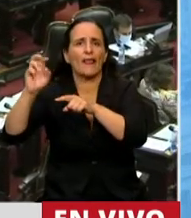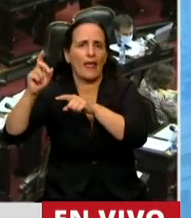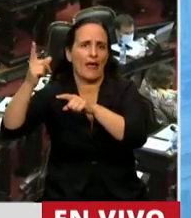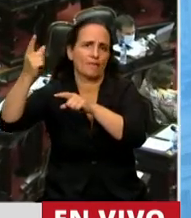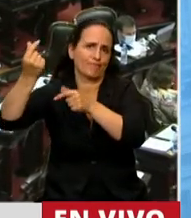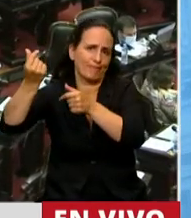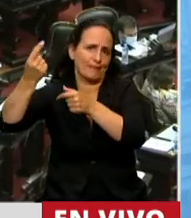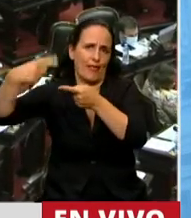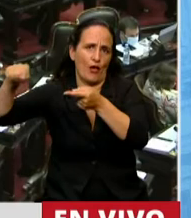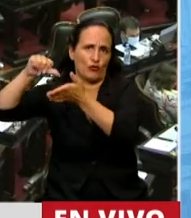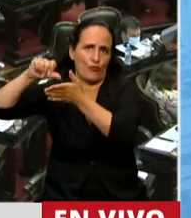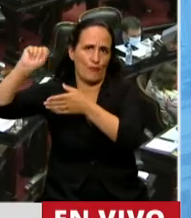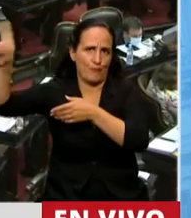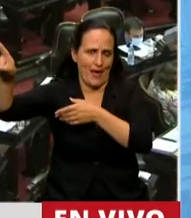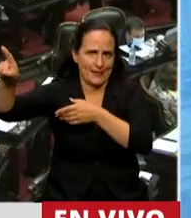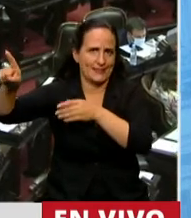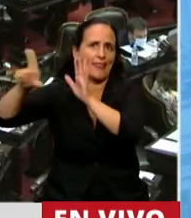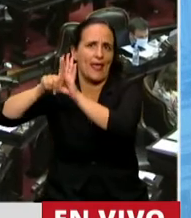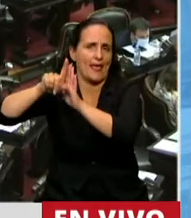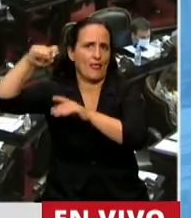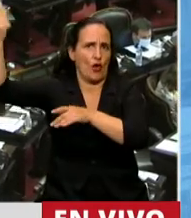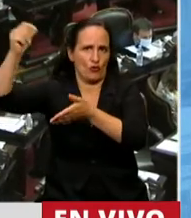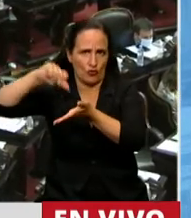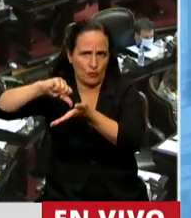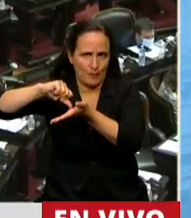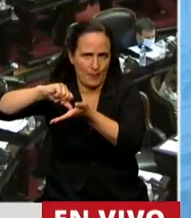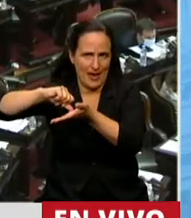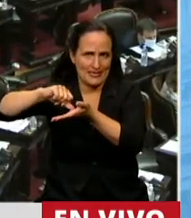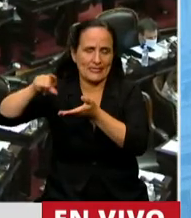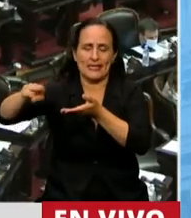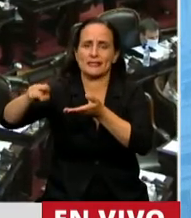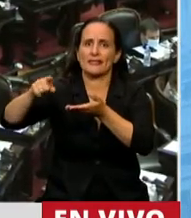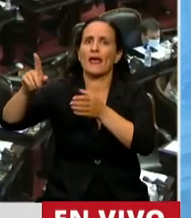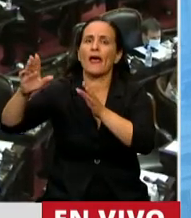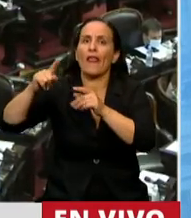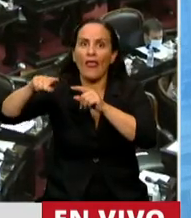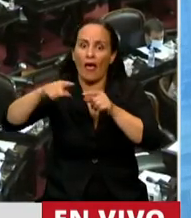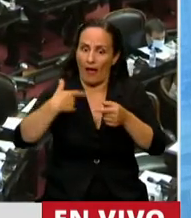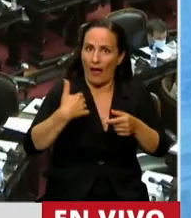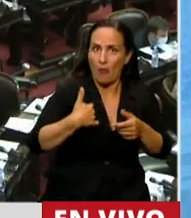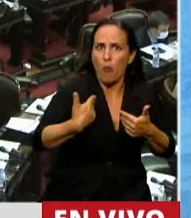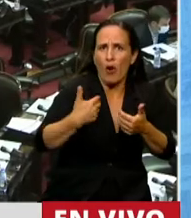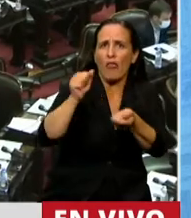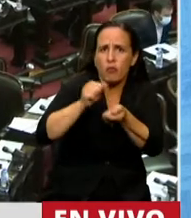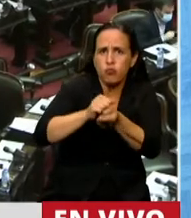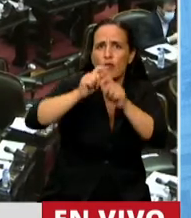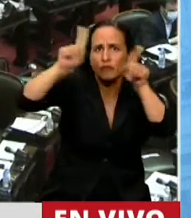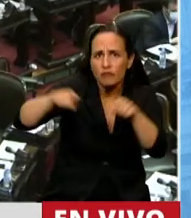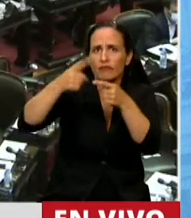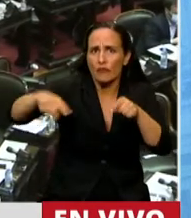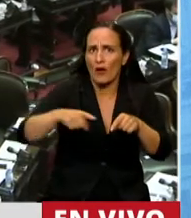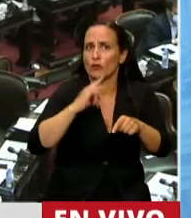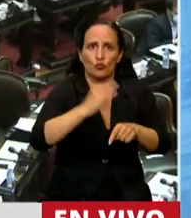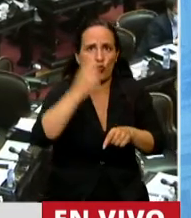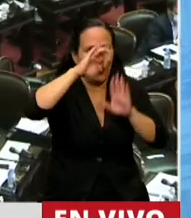legislación y jurisdicción extranjera respecto al monto total de las emisiones de títulos públicos autorizadas para este ejercicio.